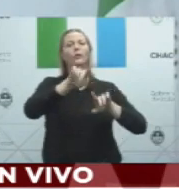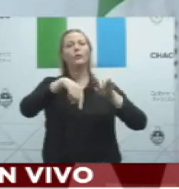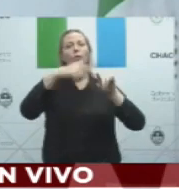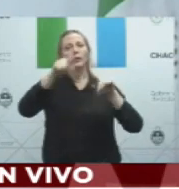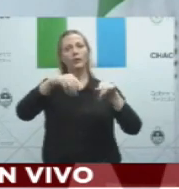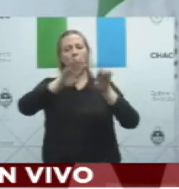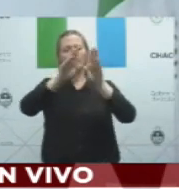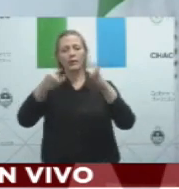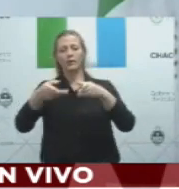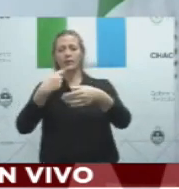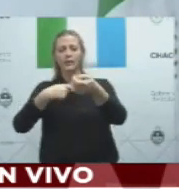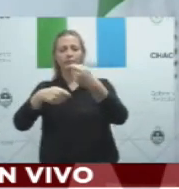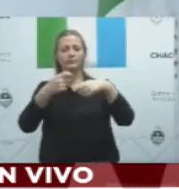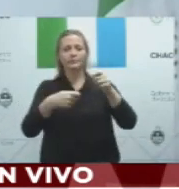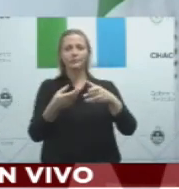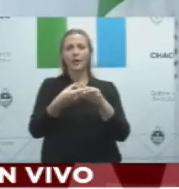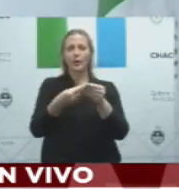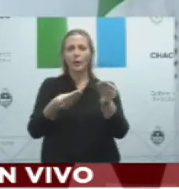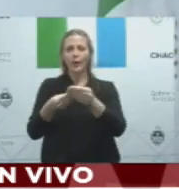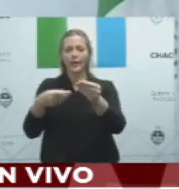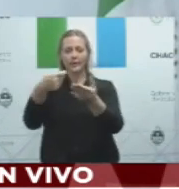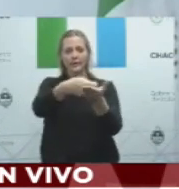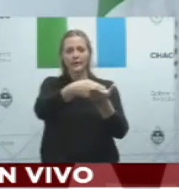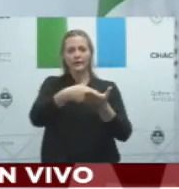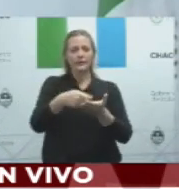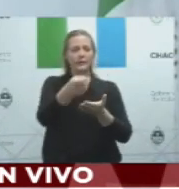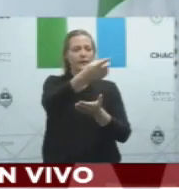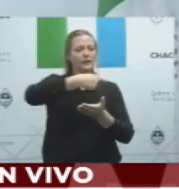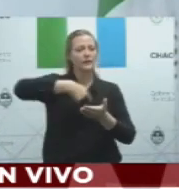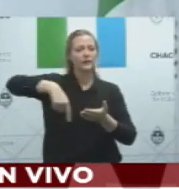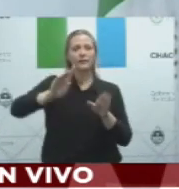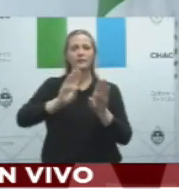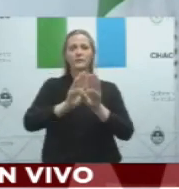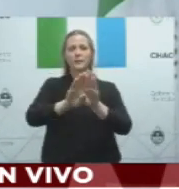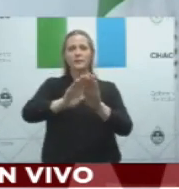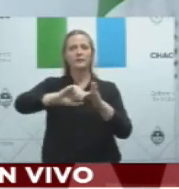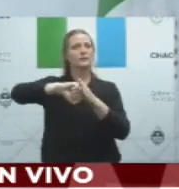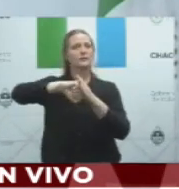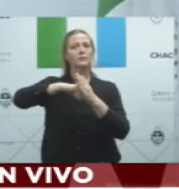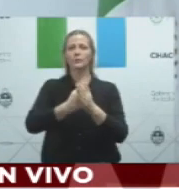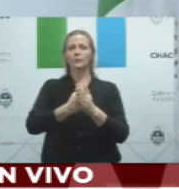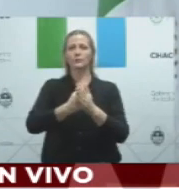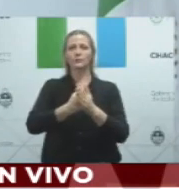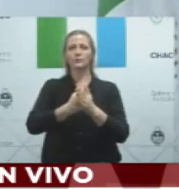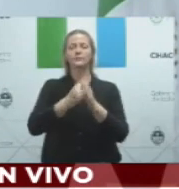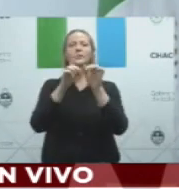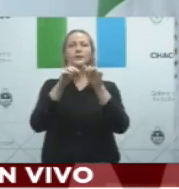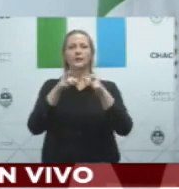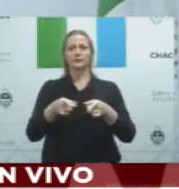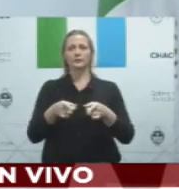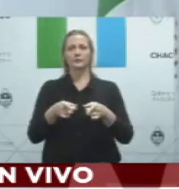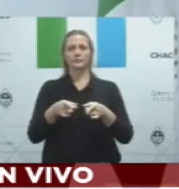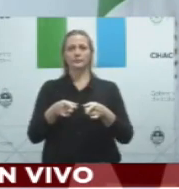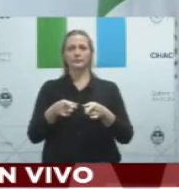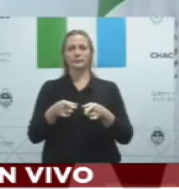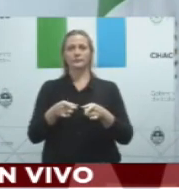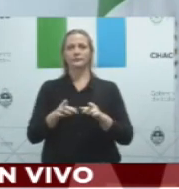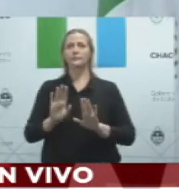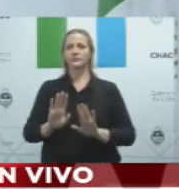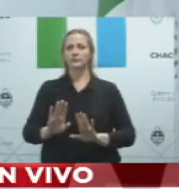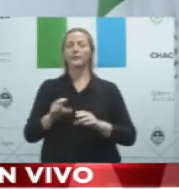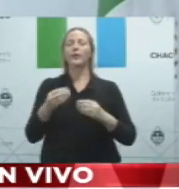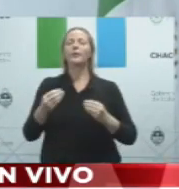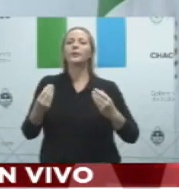Pero eso también implica desincentivo a cualquier proceso de aglomeración de personas. También vamos a